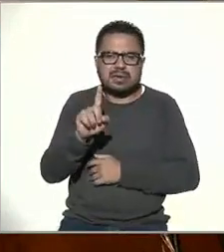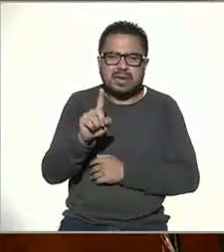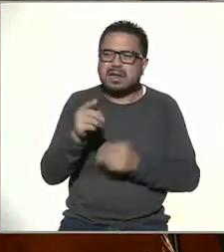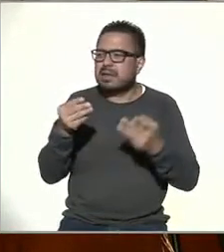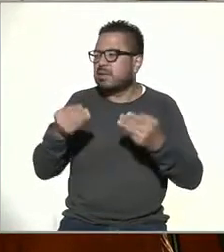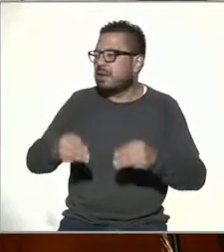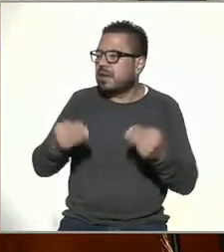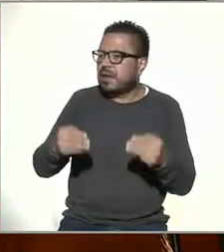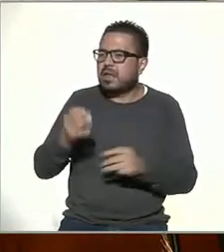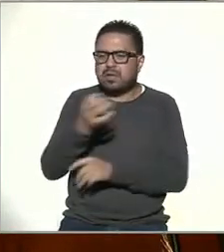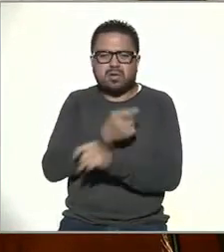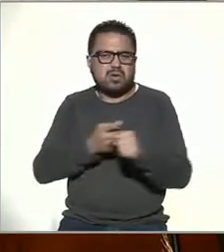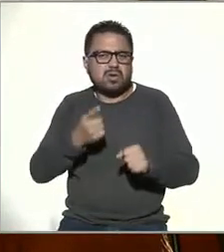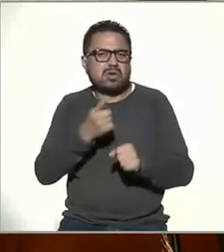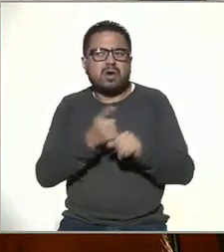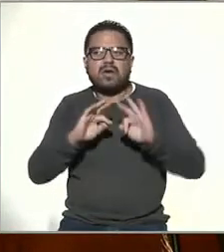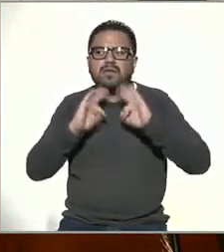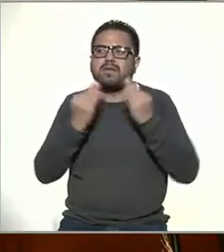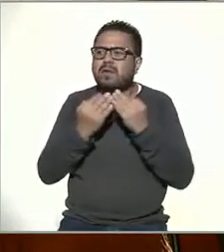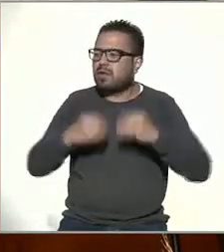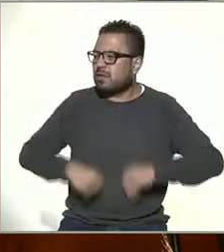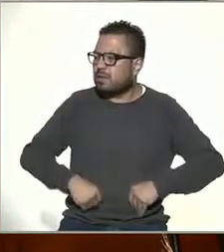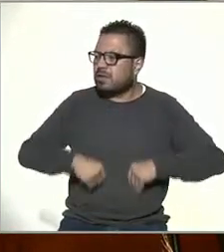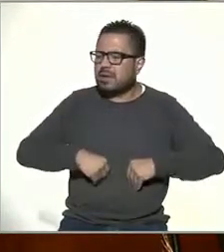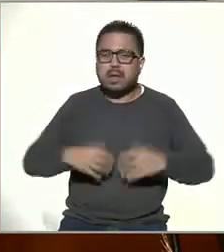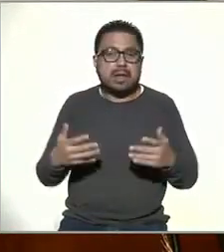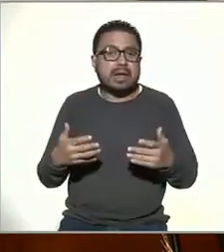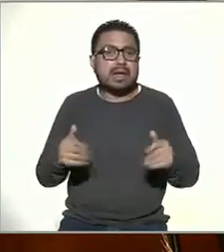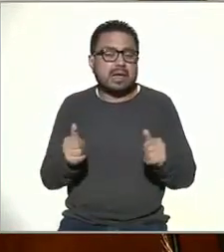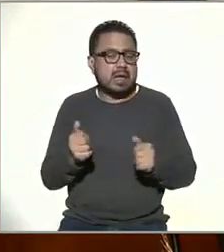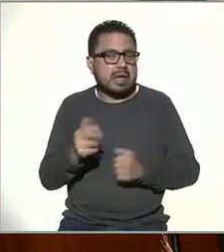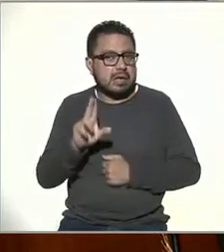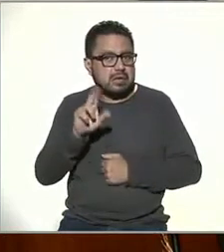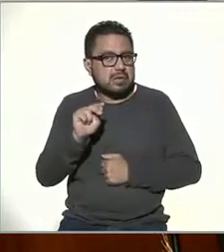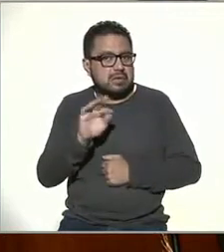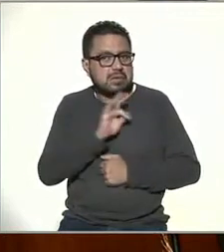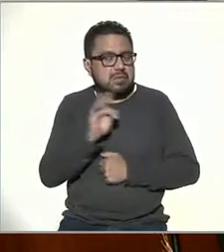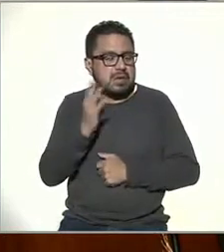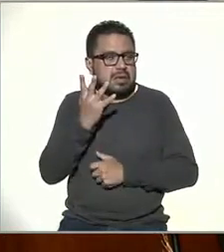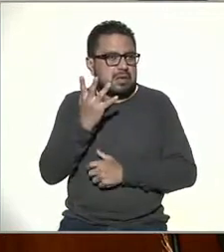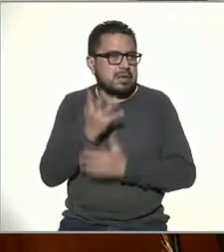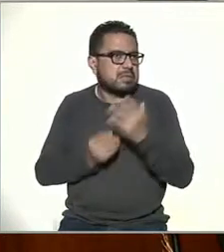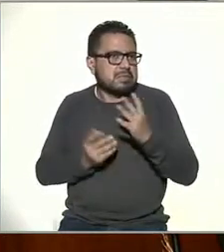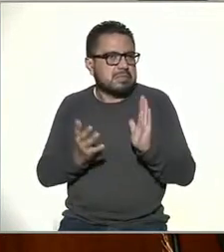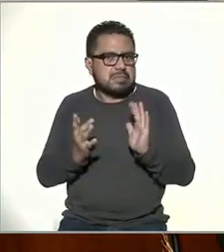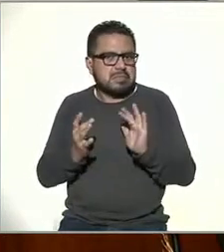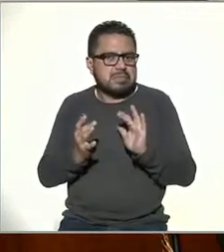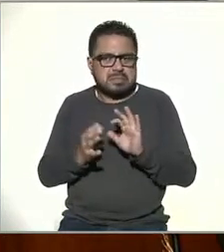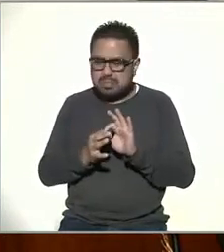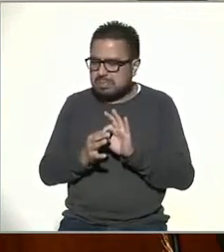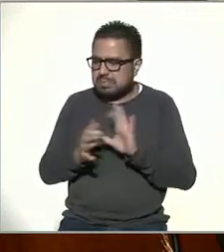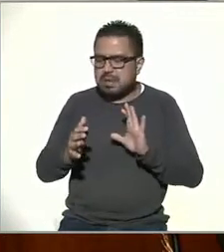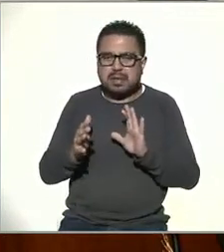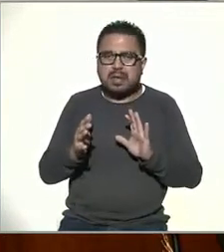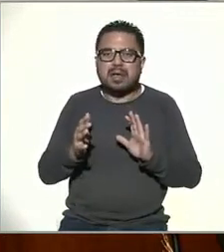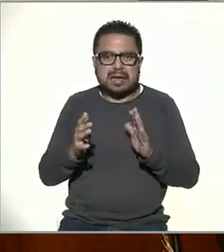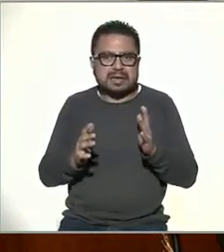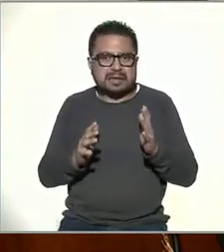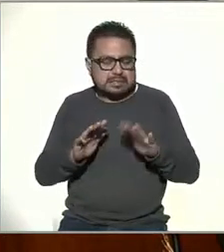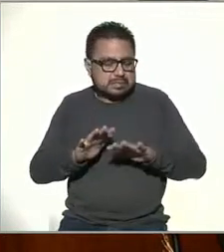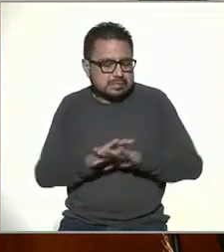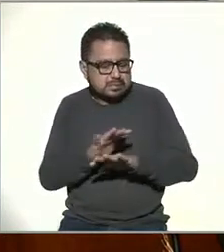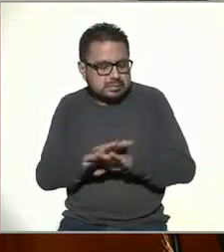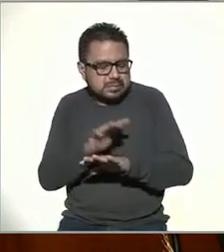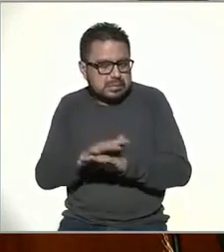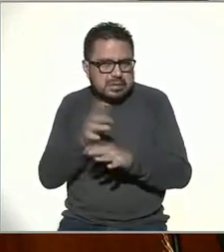oportunidad, un estilo de vida del que ya creo que no vamos a escaparnos jamás. La revolución industrial ha